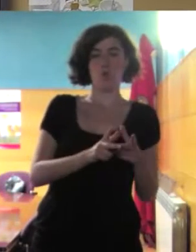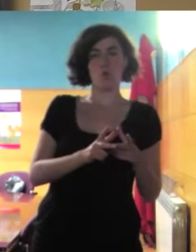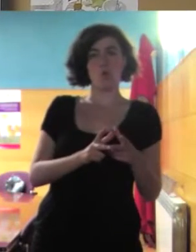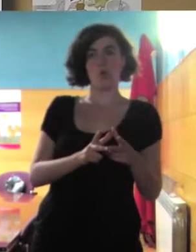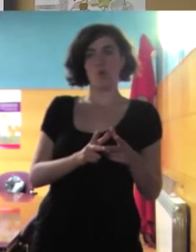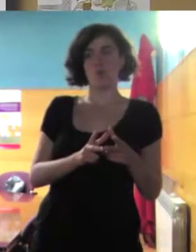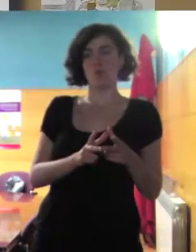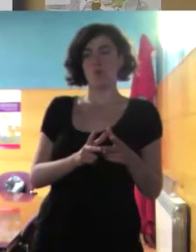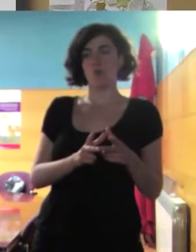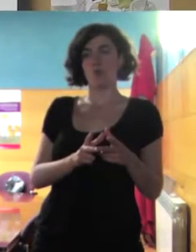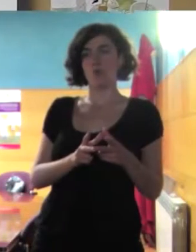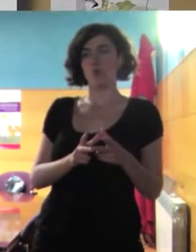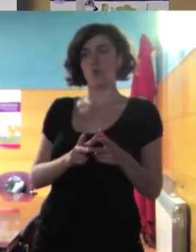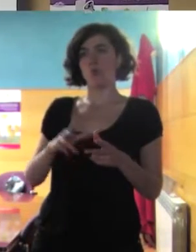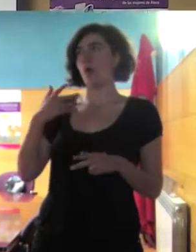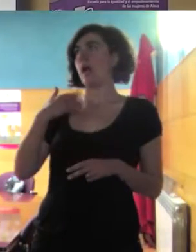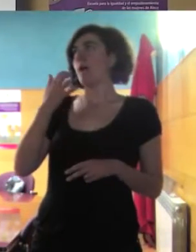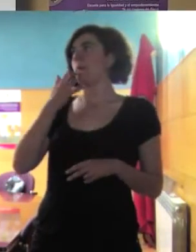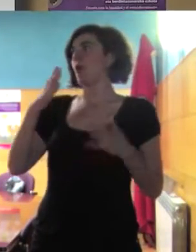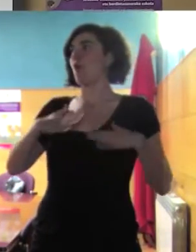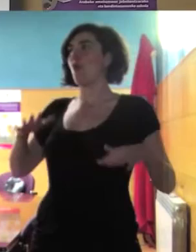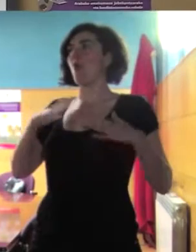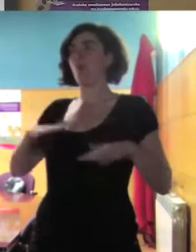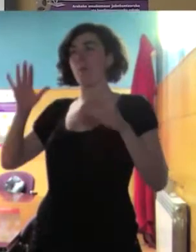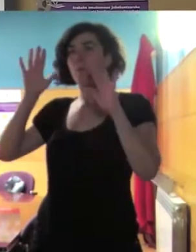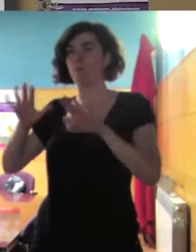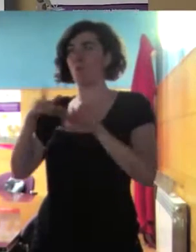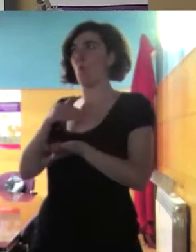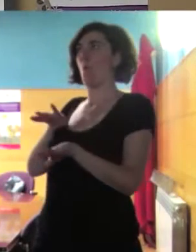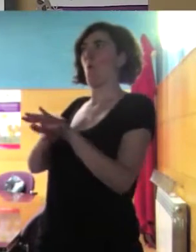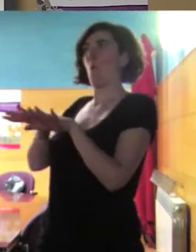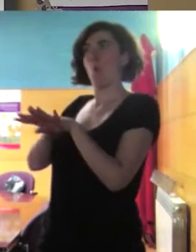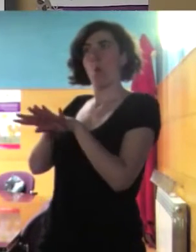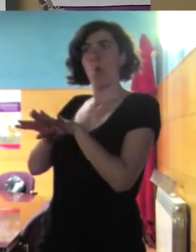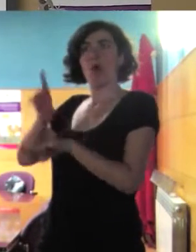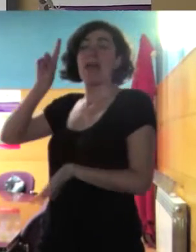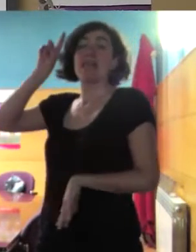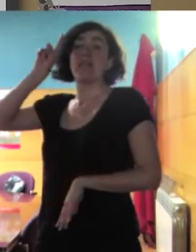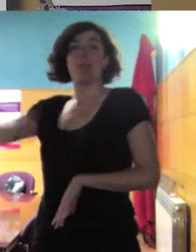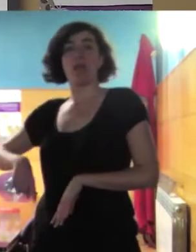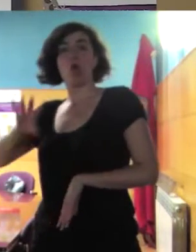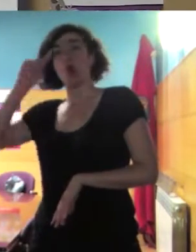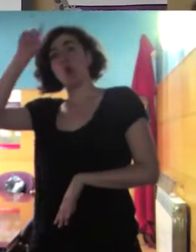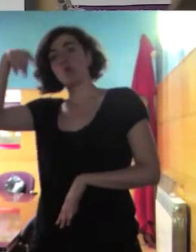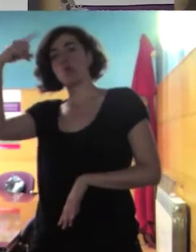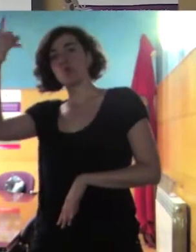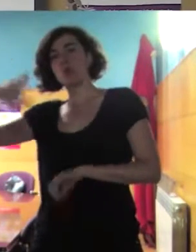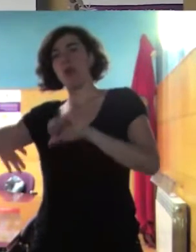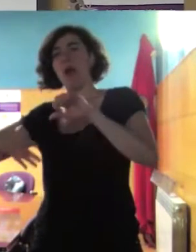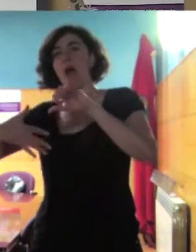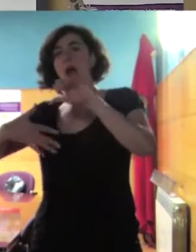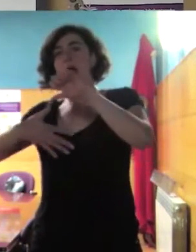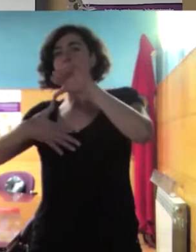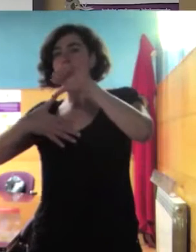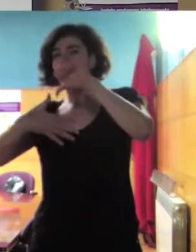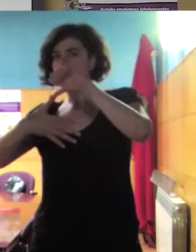de cultura musulmana y también las indumentarias de cultura latina claro porque estas mujeres llevan la